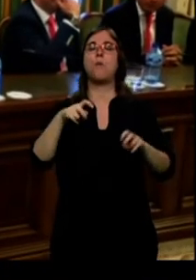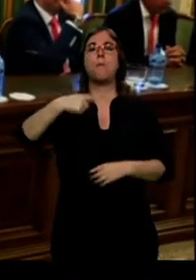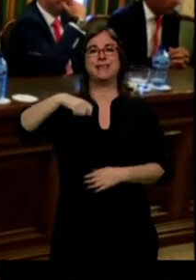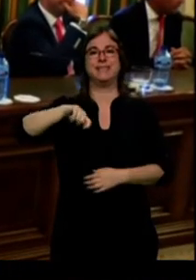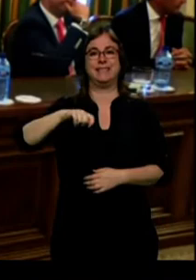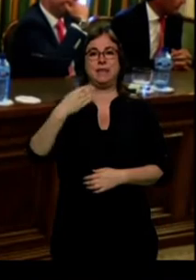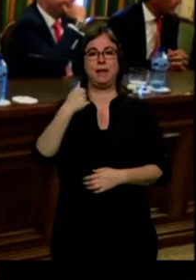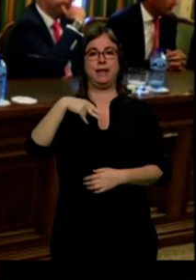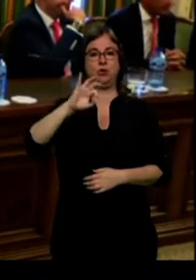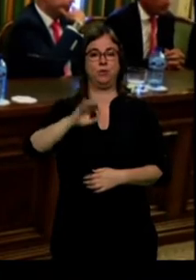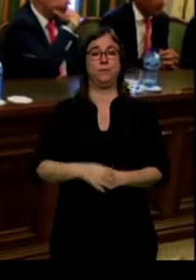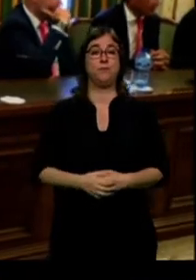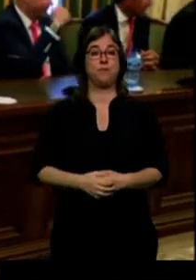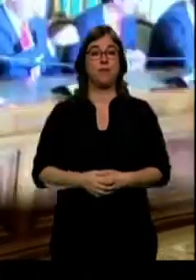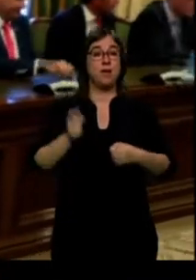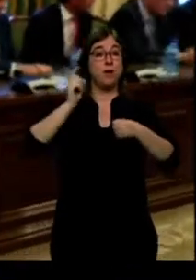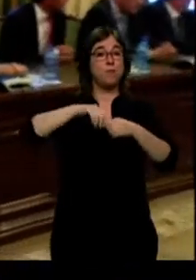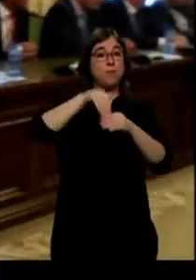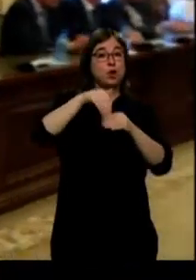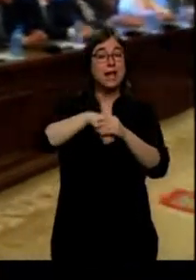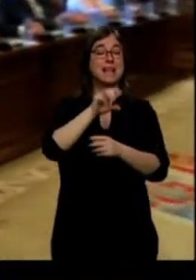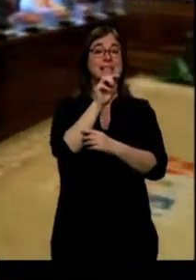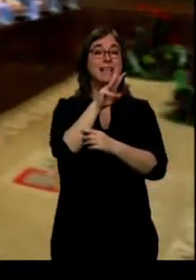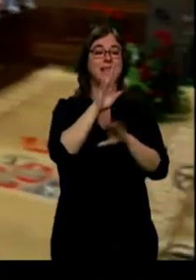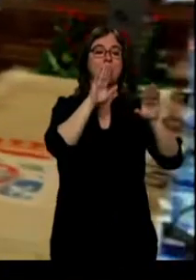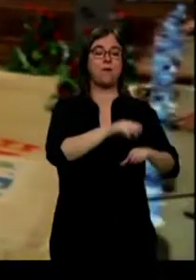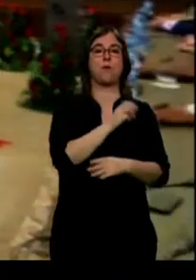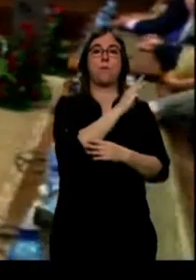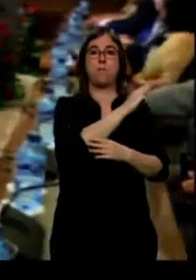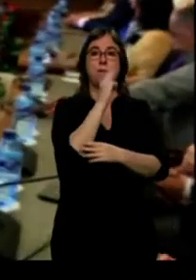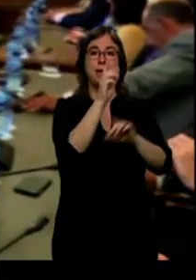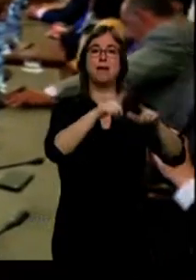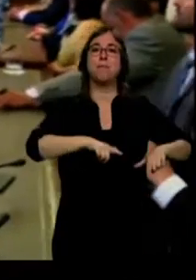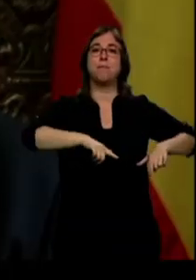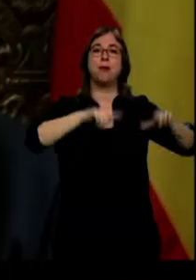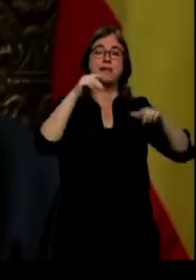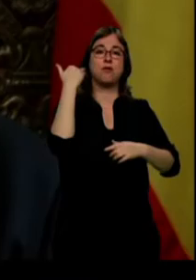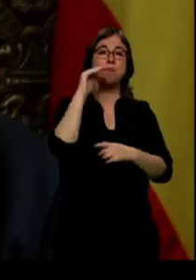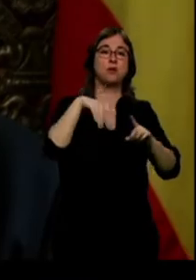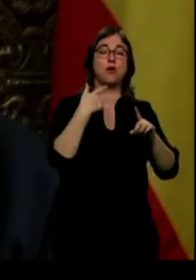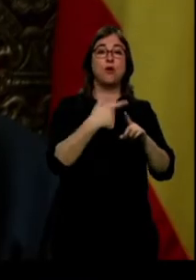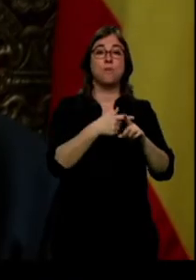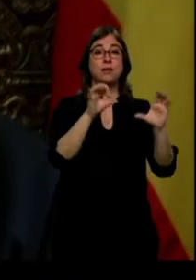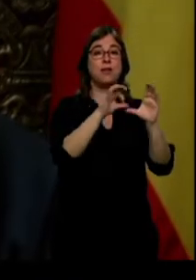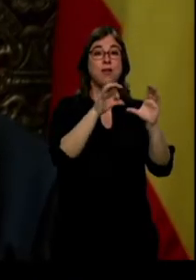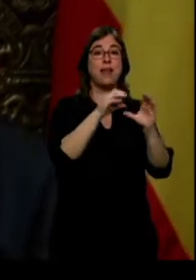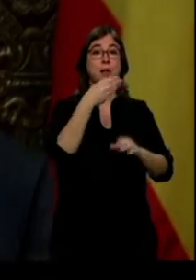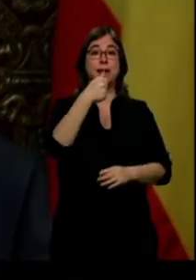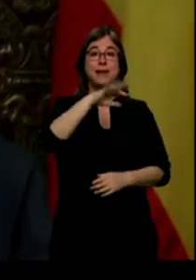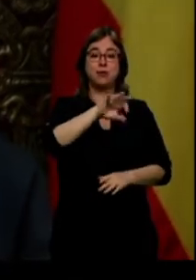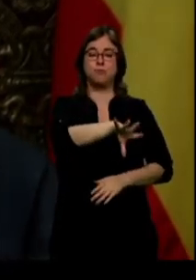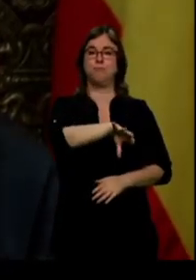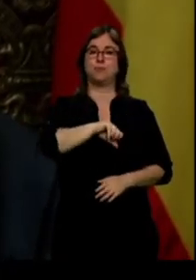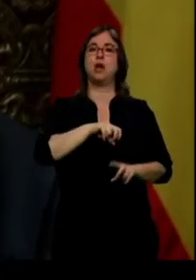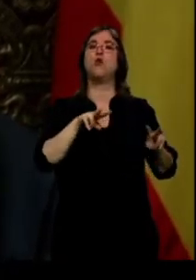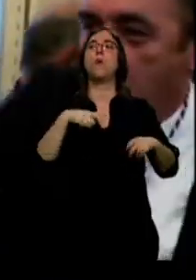Con los 13 votos a favor de Partido Popular, Plataforma por el Pueblo Soriano y Ciudadanos, Benito Serrano se convierte en el nuevo presidente de la Diputación de Soria.